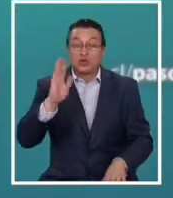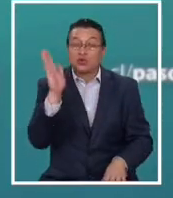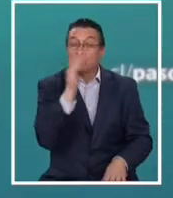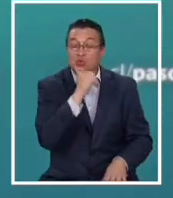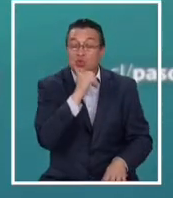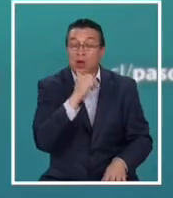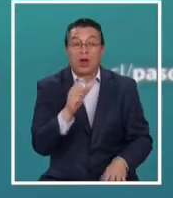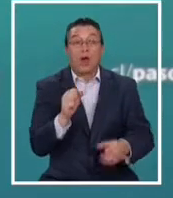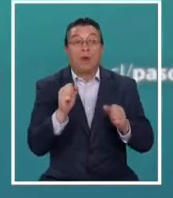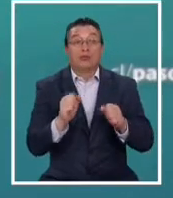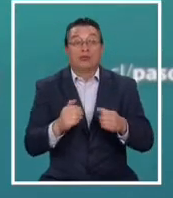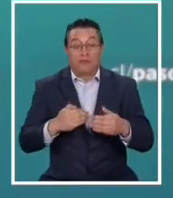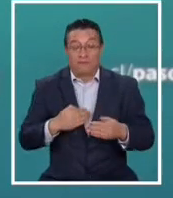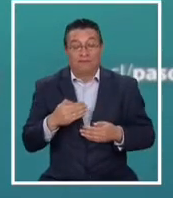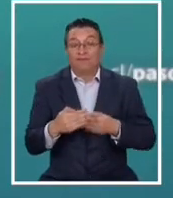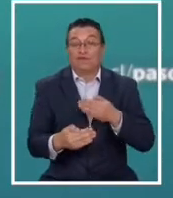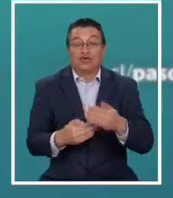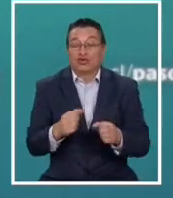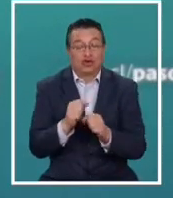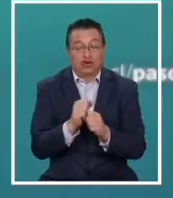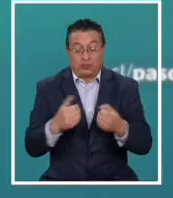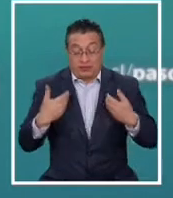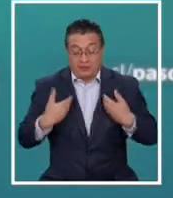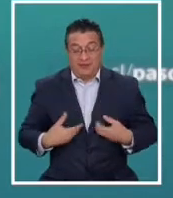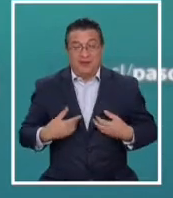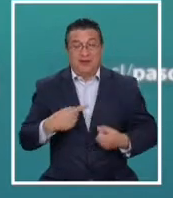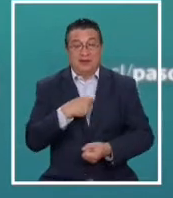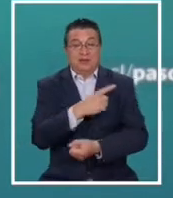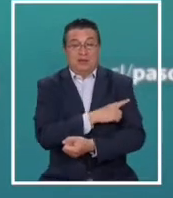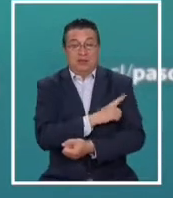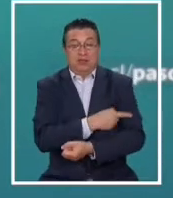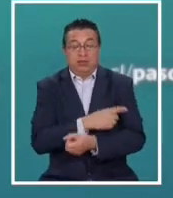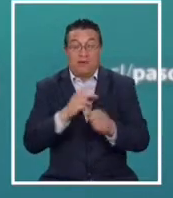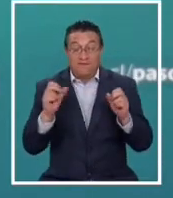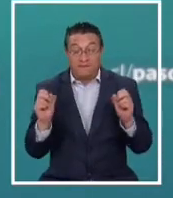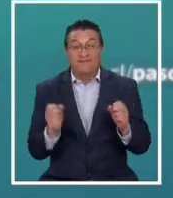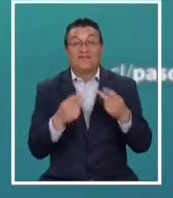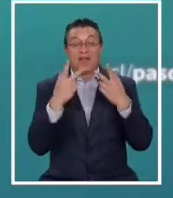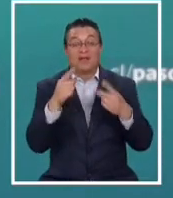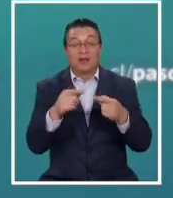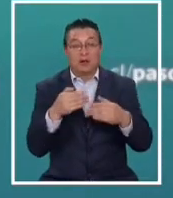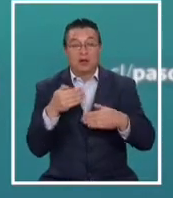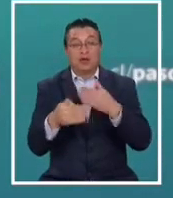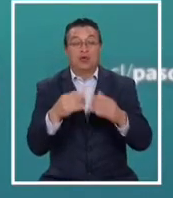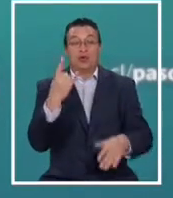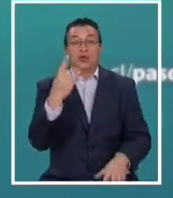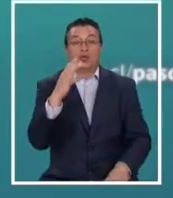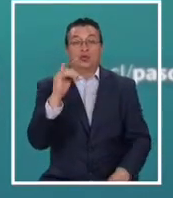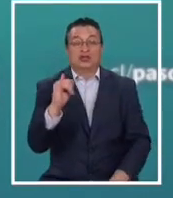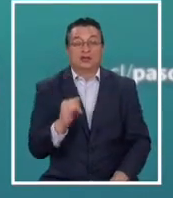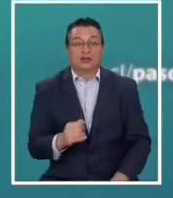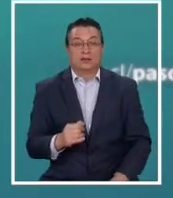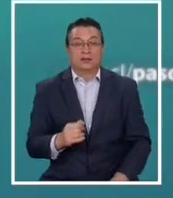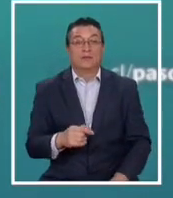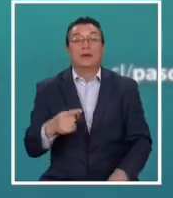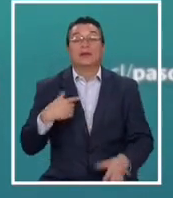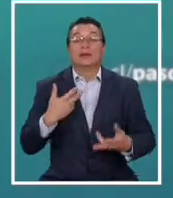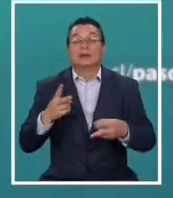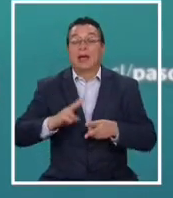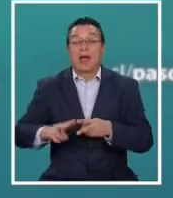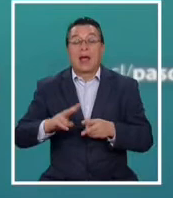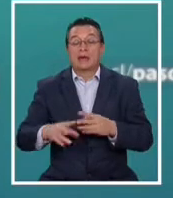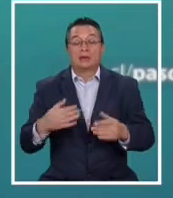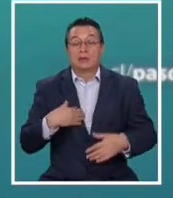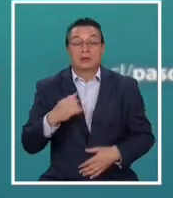capacidad funcional, no tienen la energía para sobrevivir a un proceso de UCI. Lo que estamos haciendo, como hemos